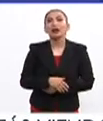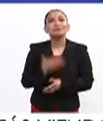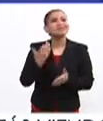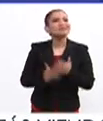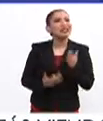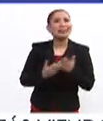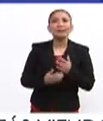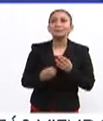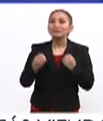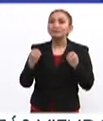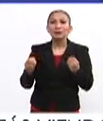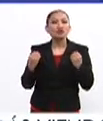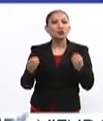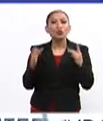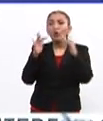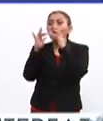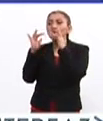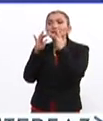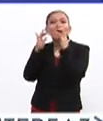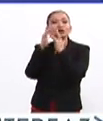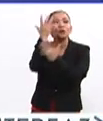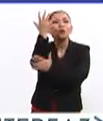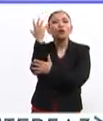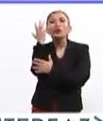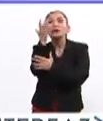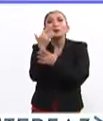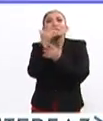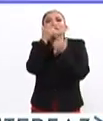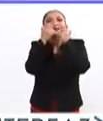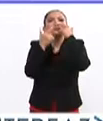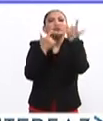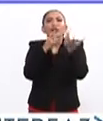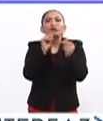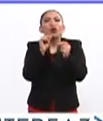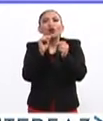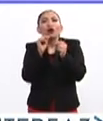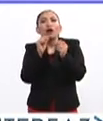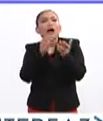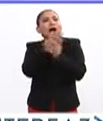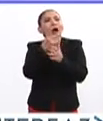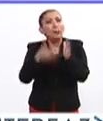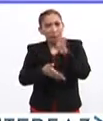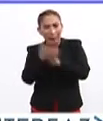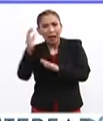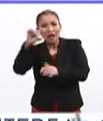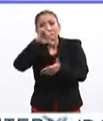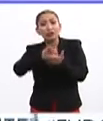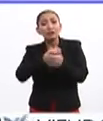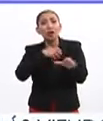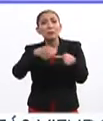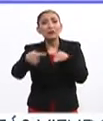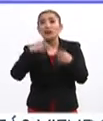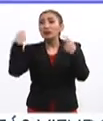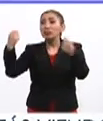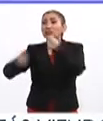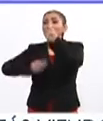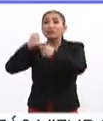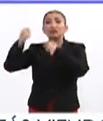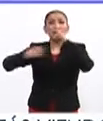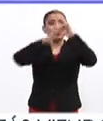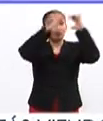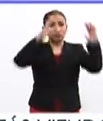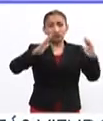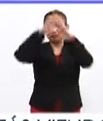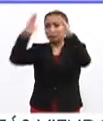falta mucho el contacto con los bosques. No somos dados. Vayan a un centro comercial y cuántas tiendas de campismo